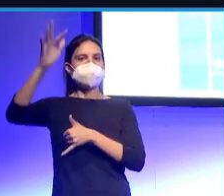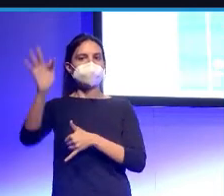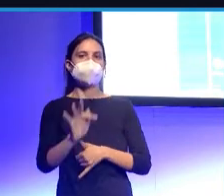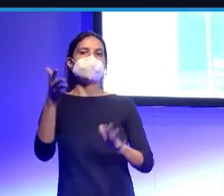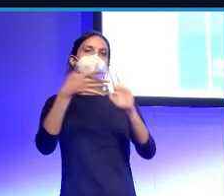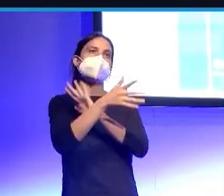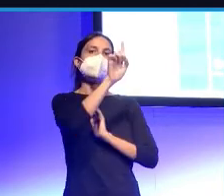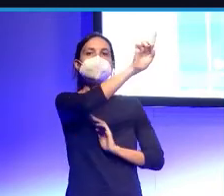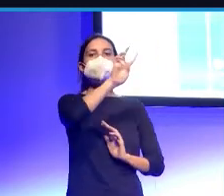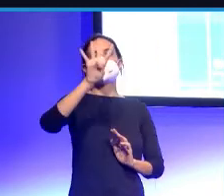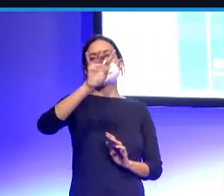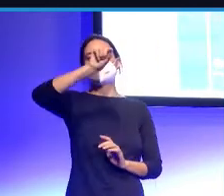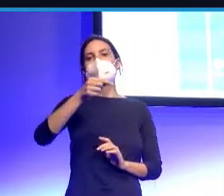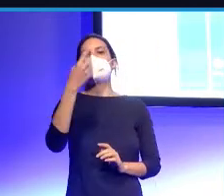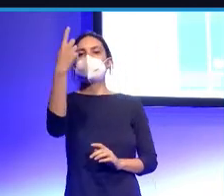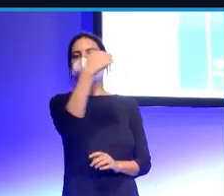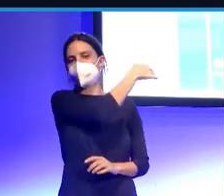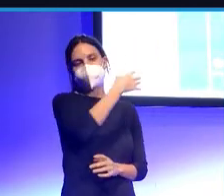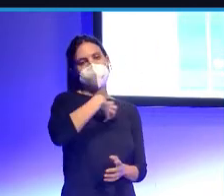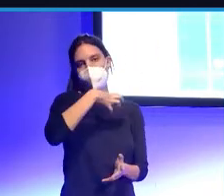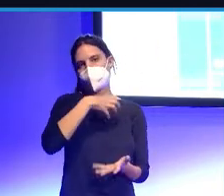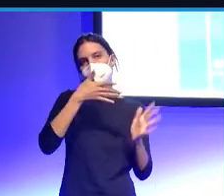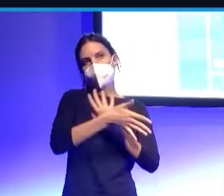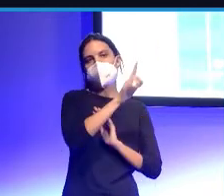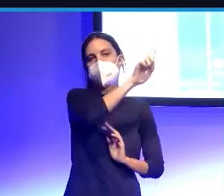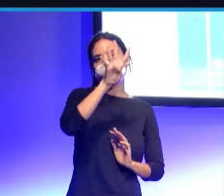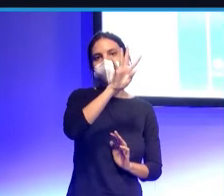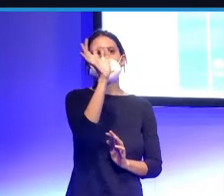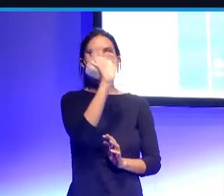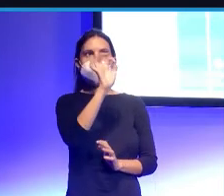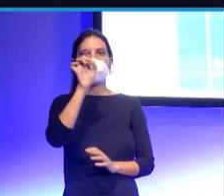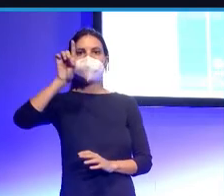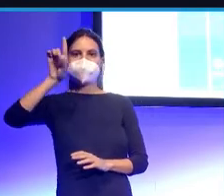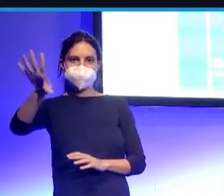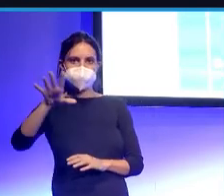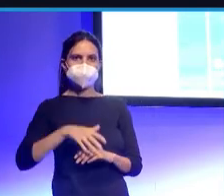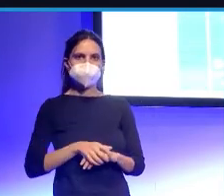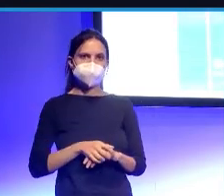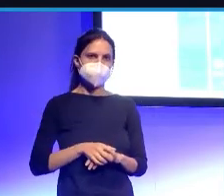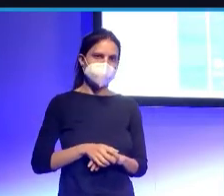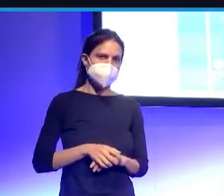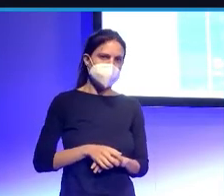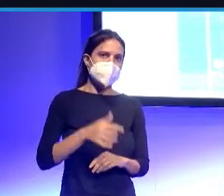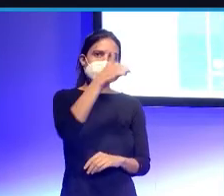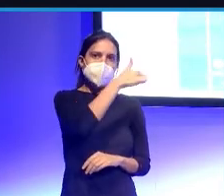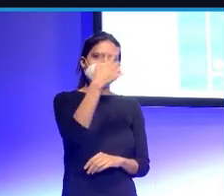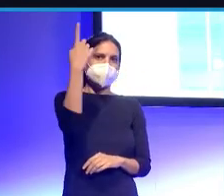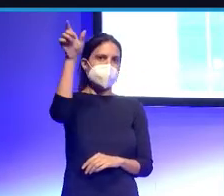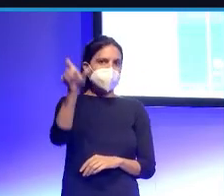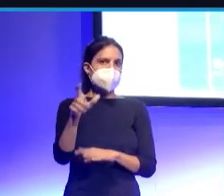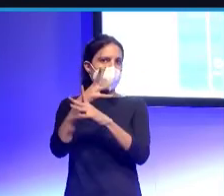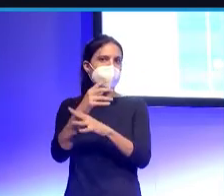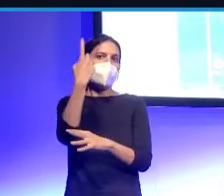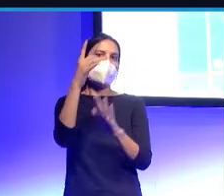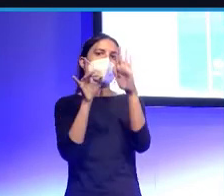14,1, así que hubieras metido 14 o 15, más cerca de 14. Y Gerard Moreno, en este caso, pues, ha metido un gol más. Entonces,